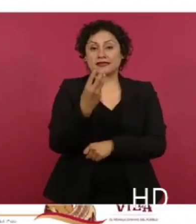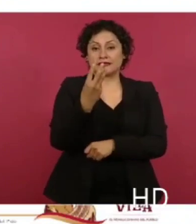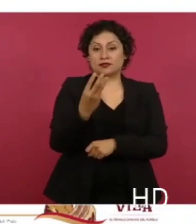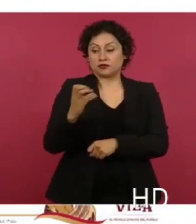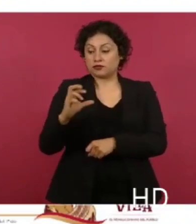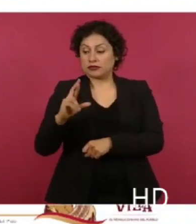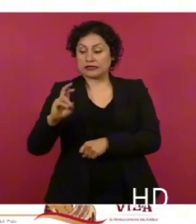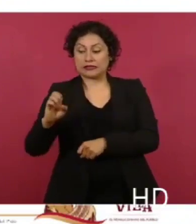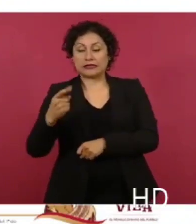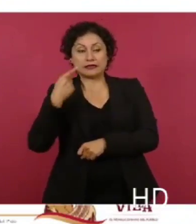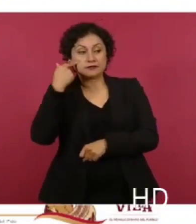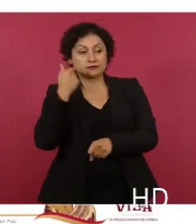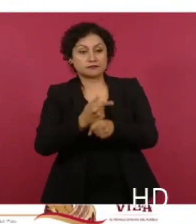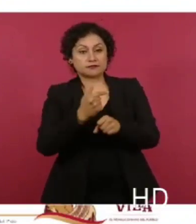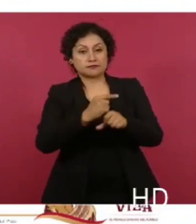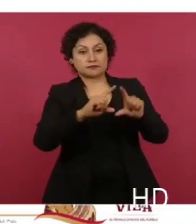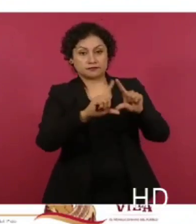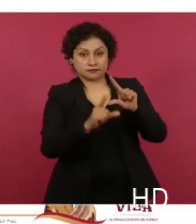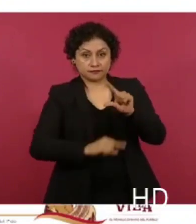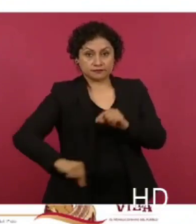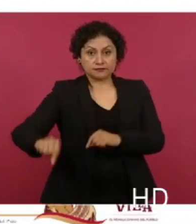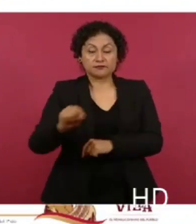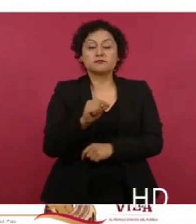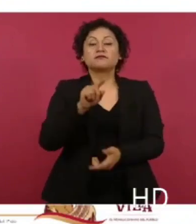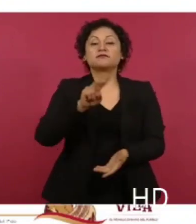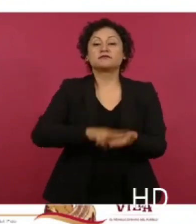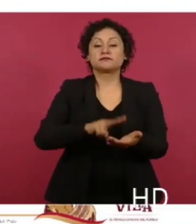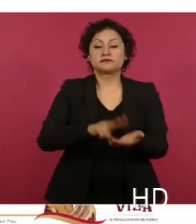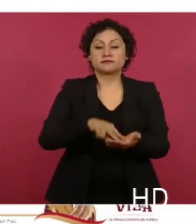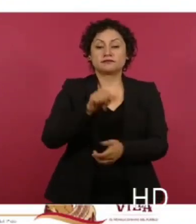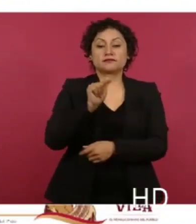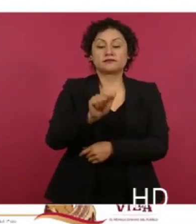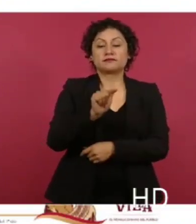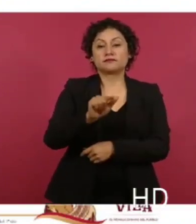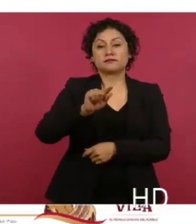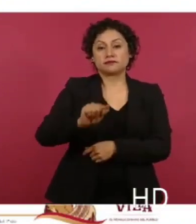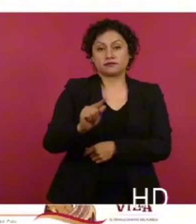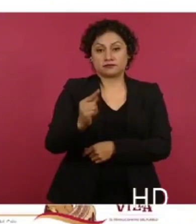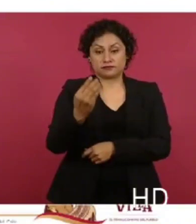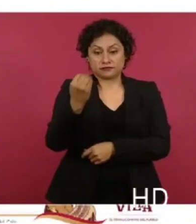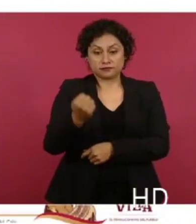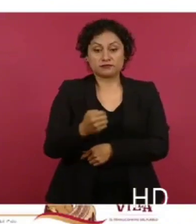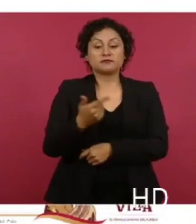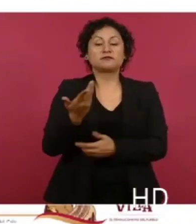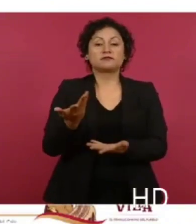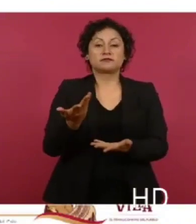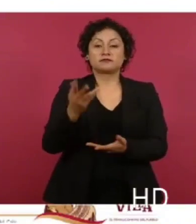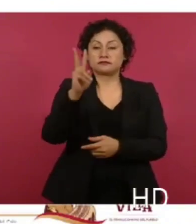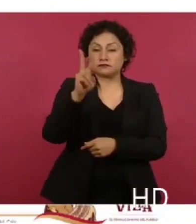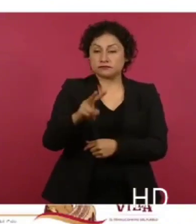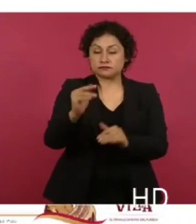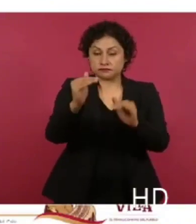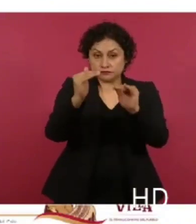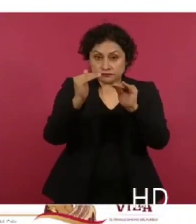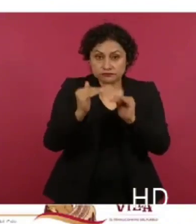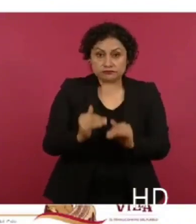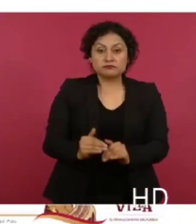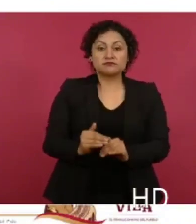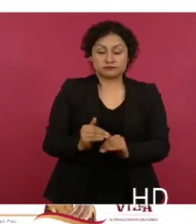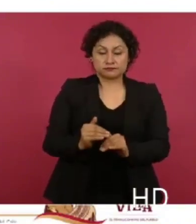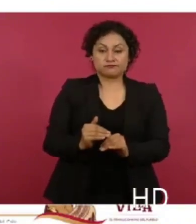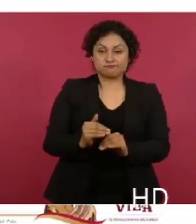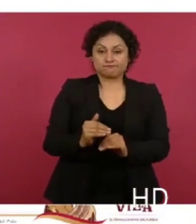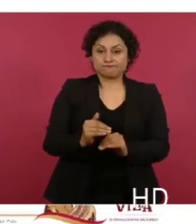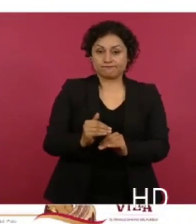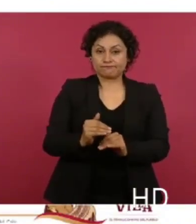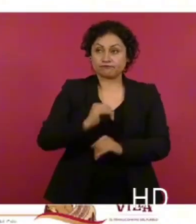fue de 17 pesos con 69 centavos, muy por debajo, casi tres pesos del precio de